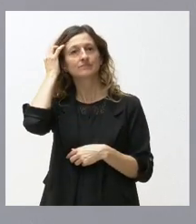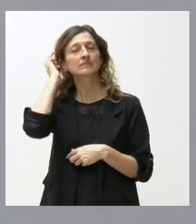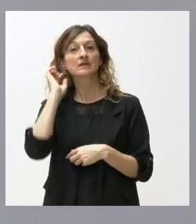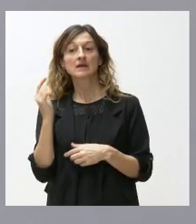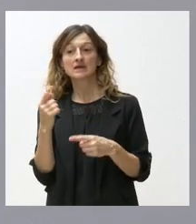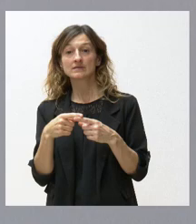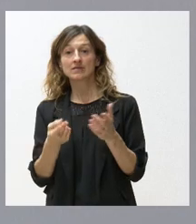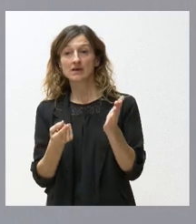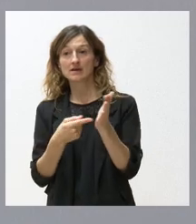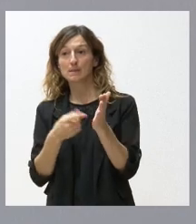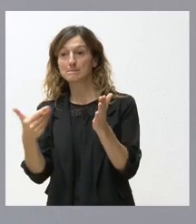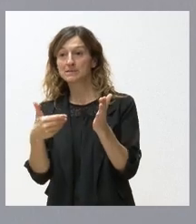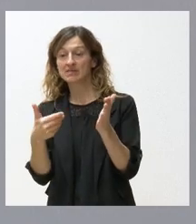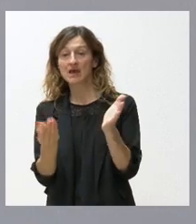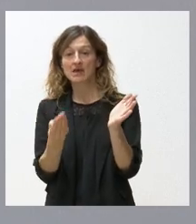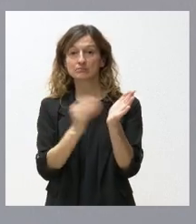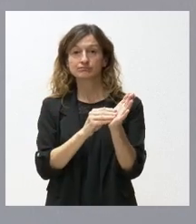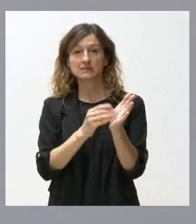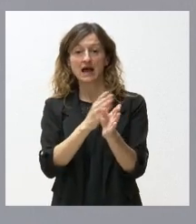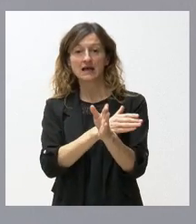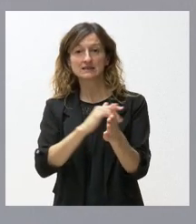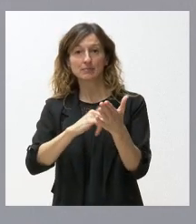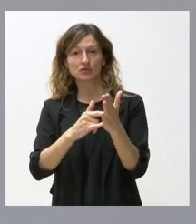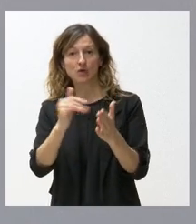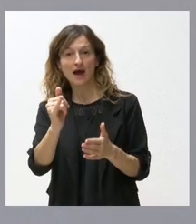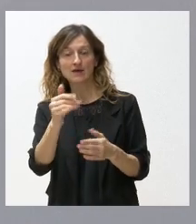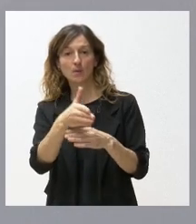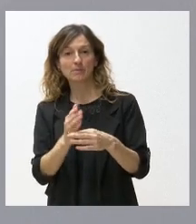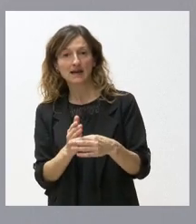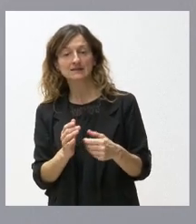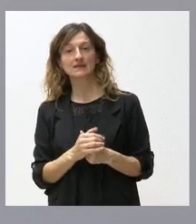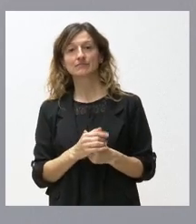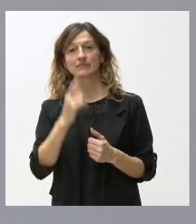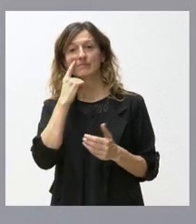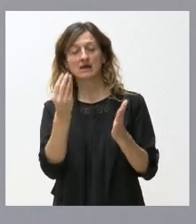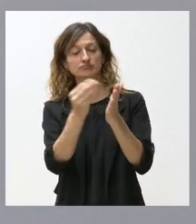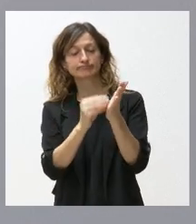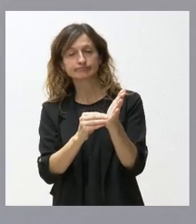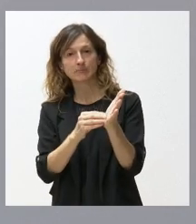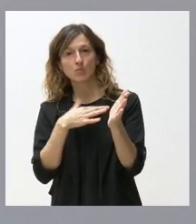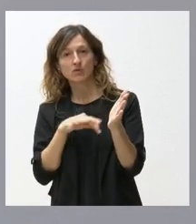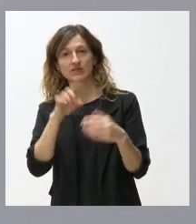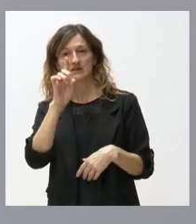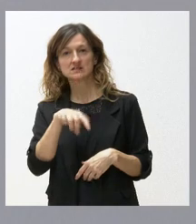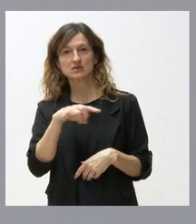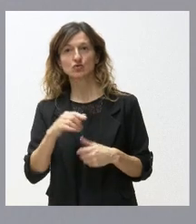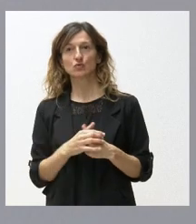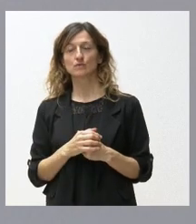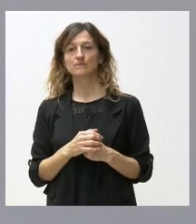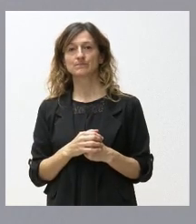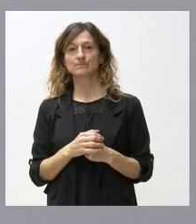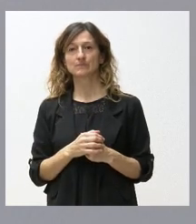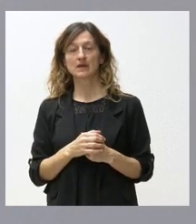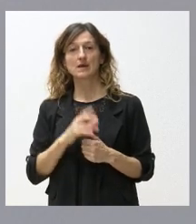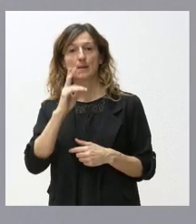piden está ya dentro del anteproyecto de presupuestos en todo o en parte, ver cómo encajarlo, ver si esto que se nos pide cómo se